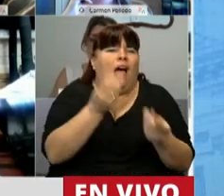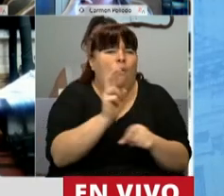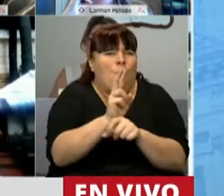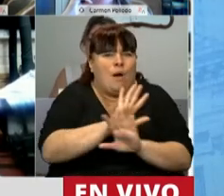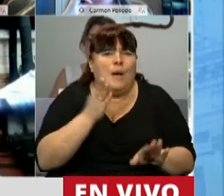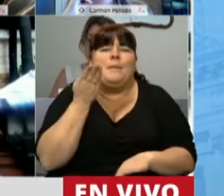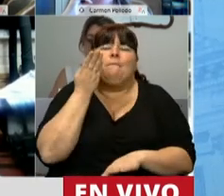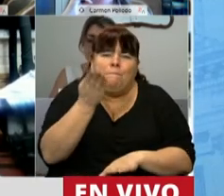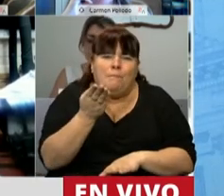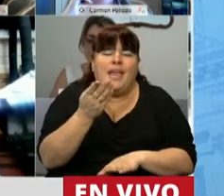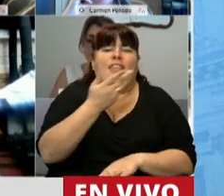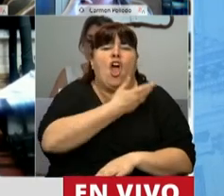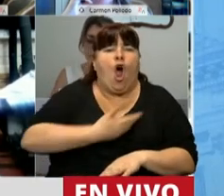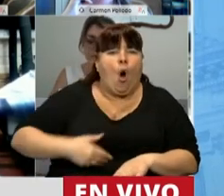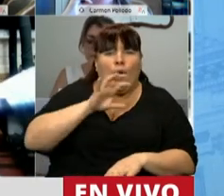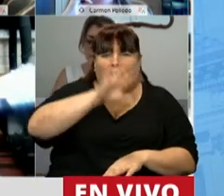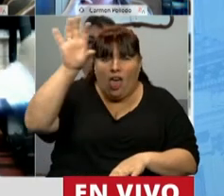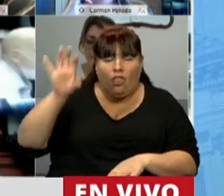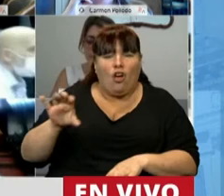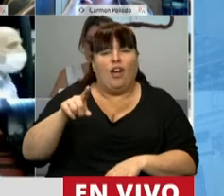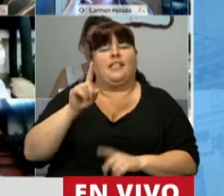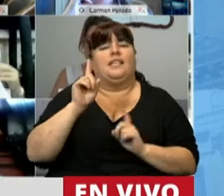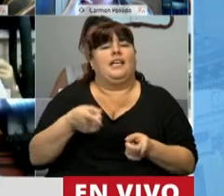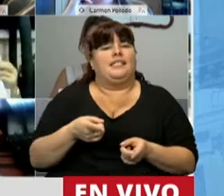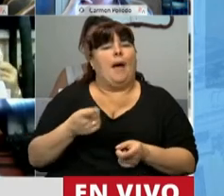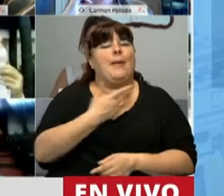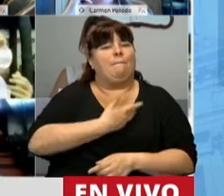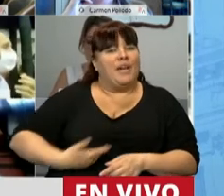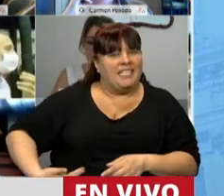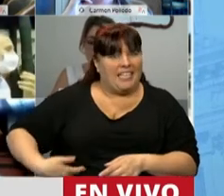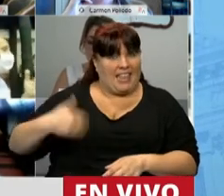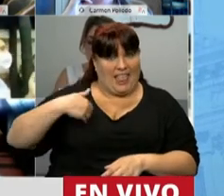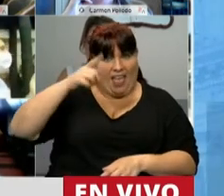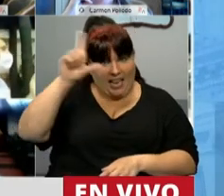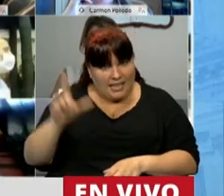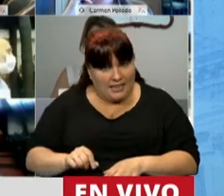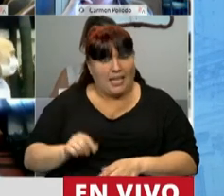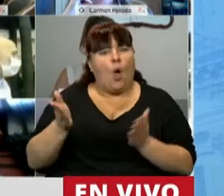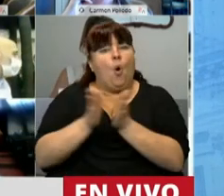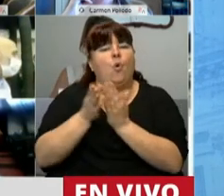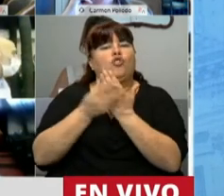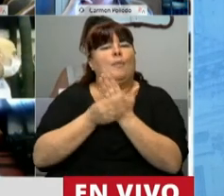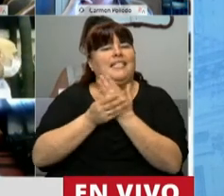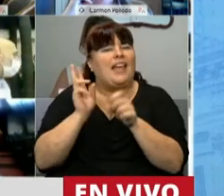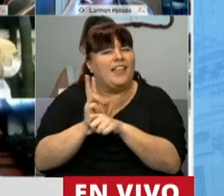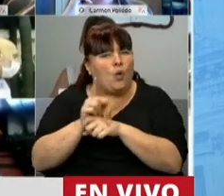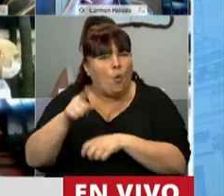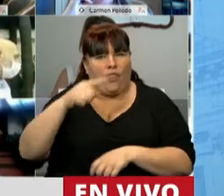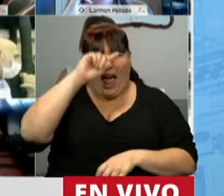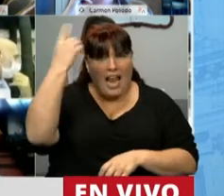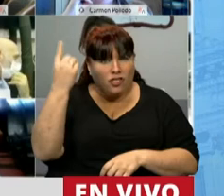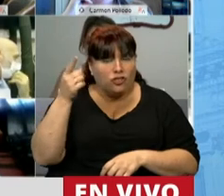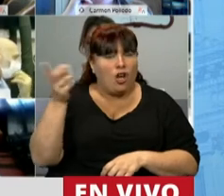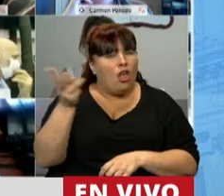está pidiendo que los gobernadores y el Presidente de la República con la Ministra de Seguridad de la